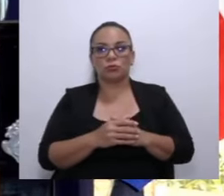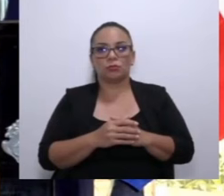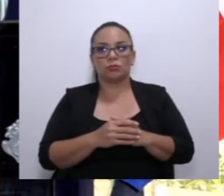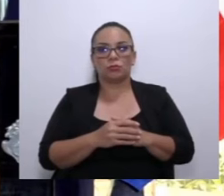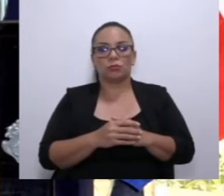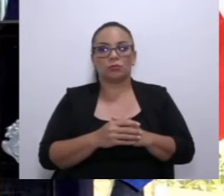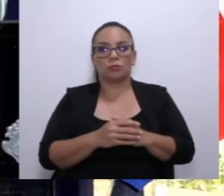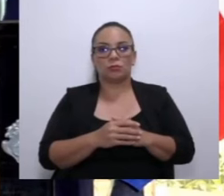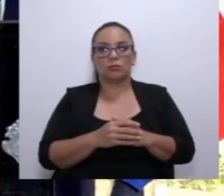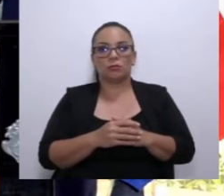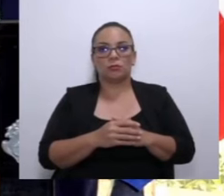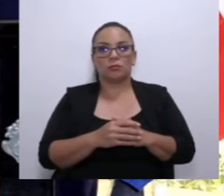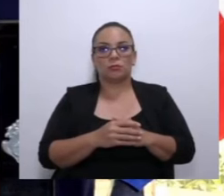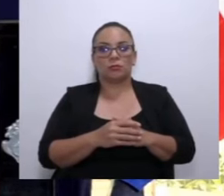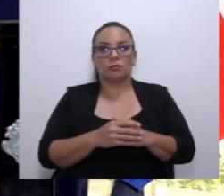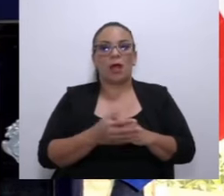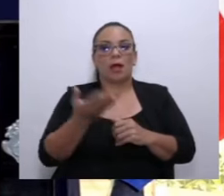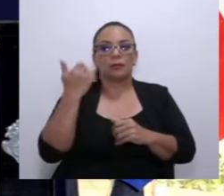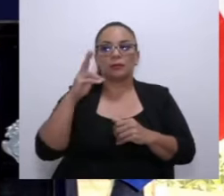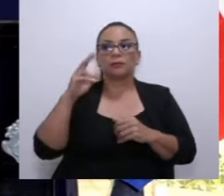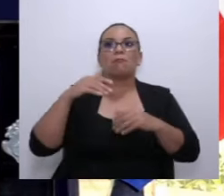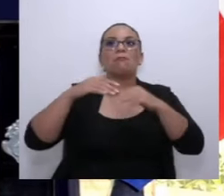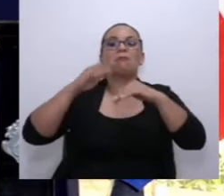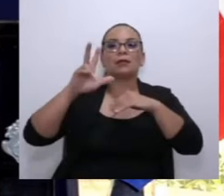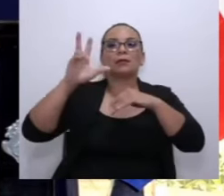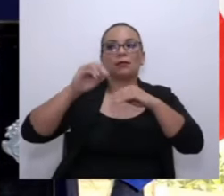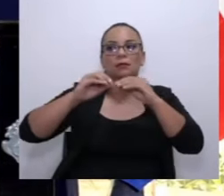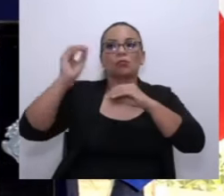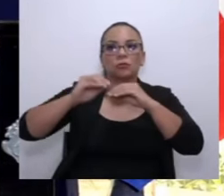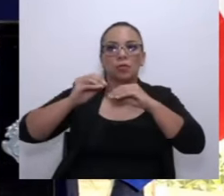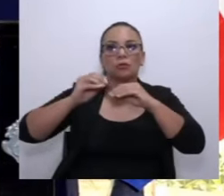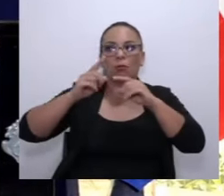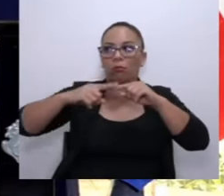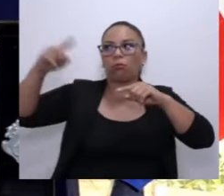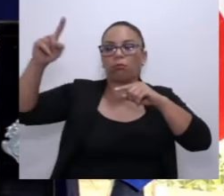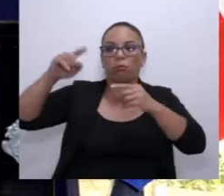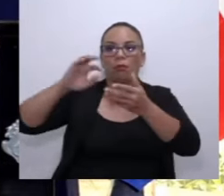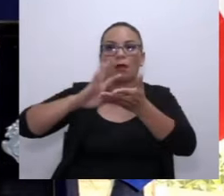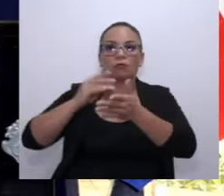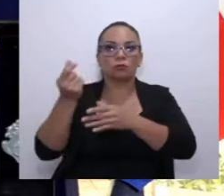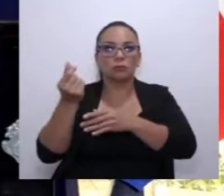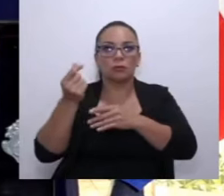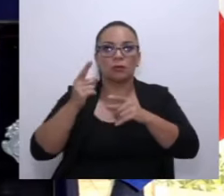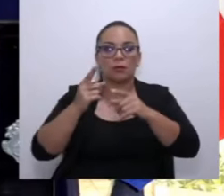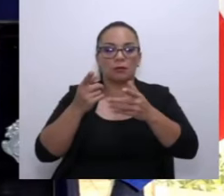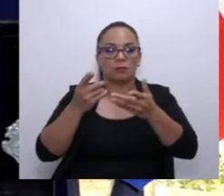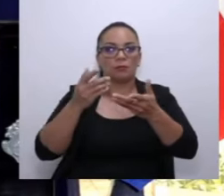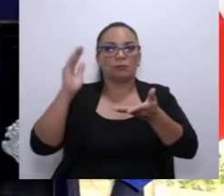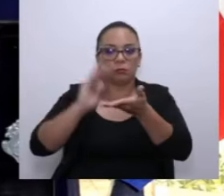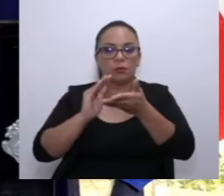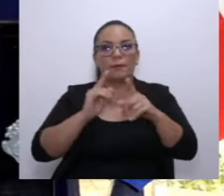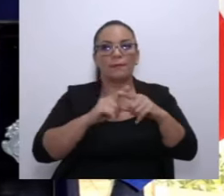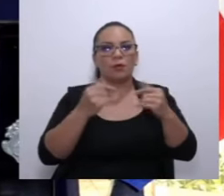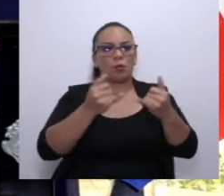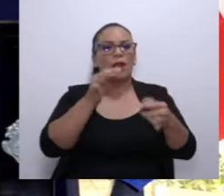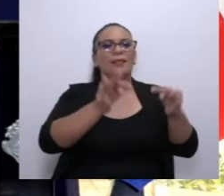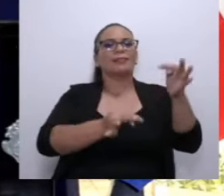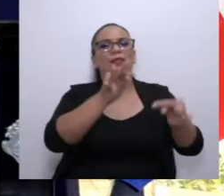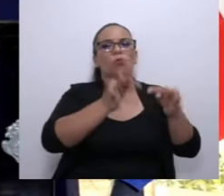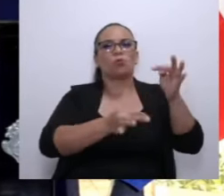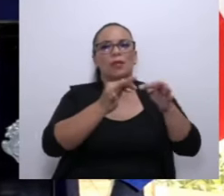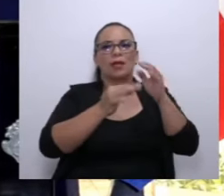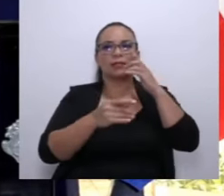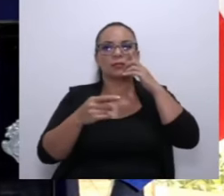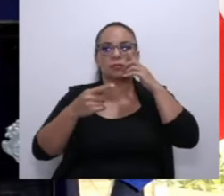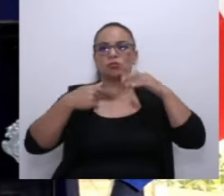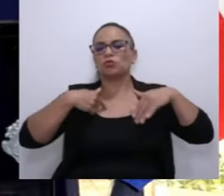pico por ciento, más de una tercera parte al precio del arroz y ahora resulta que los tribunales se ponen a hacer… yo no he visto